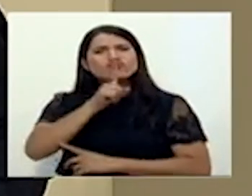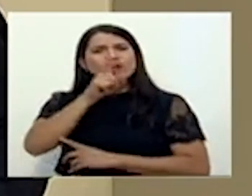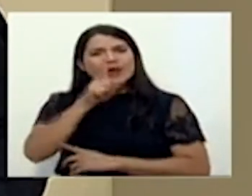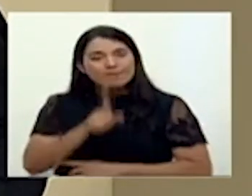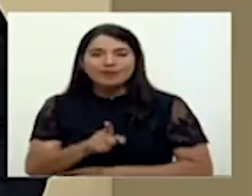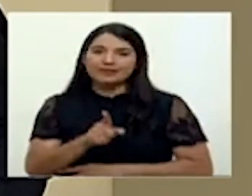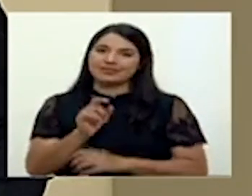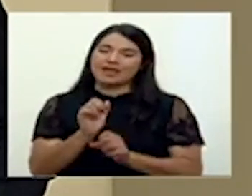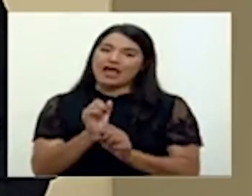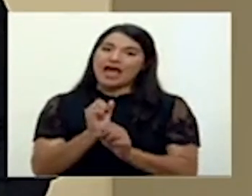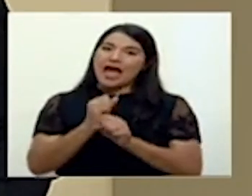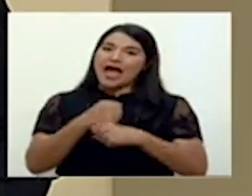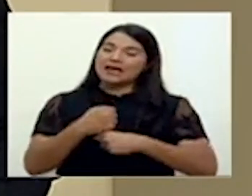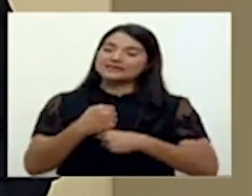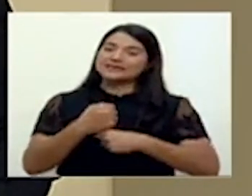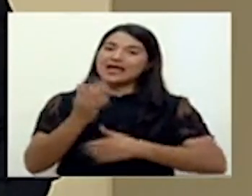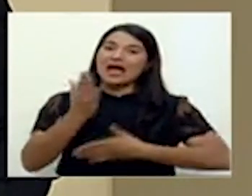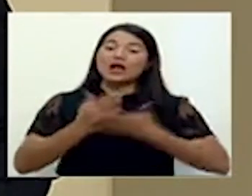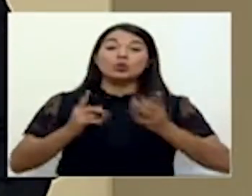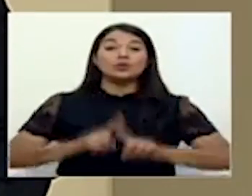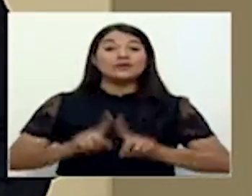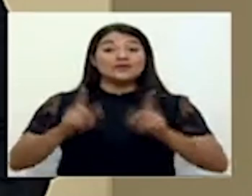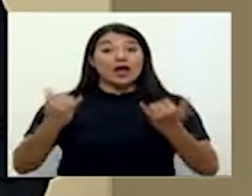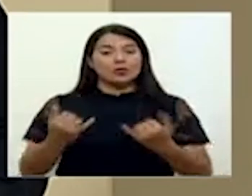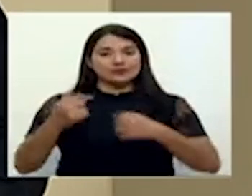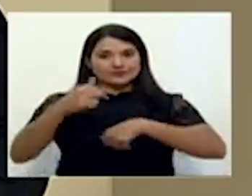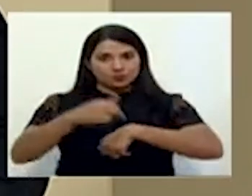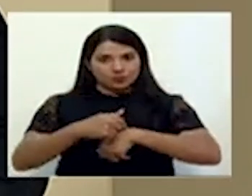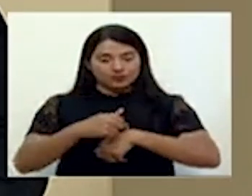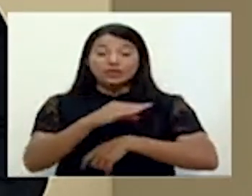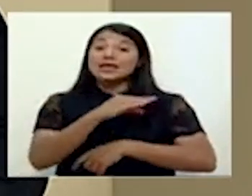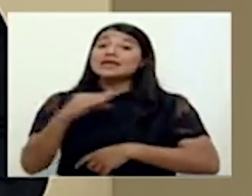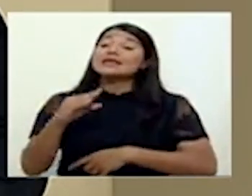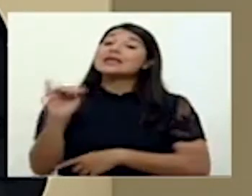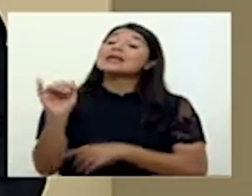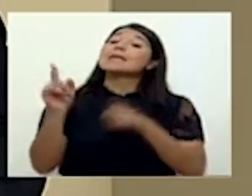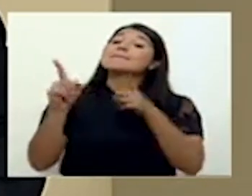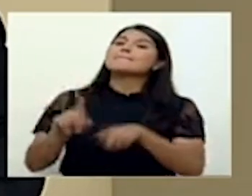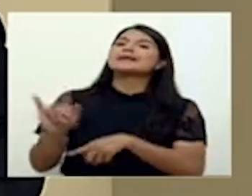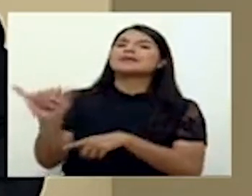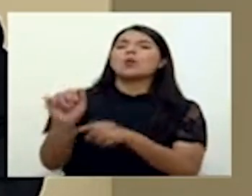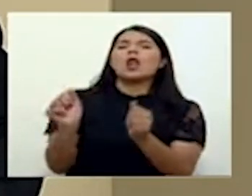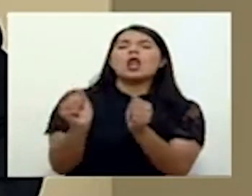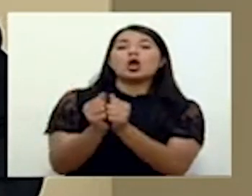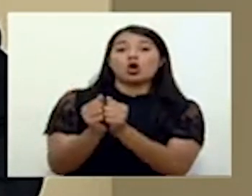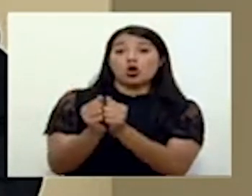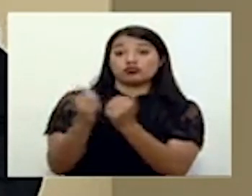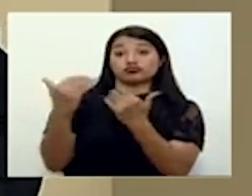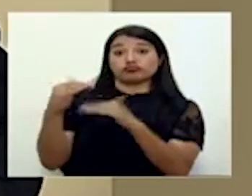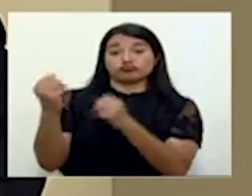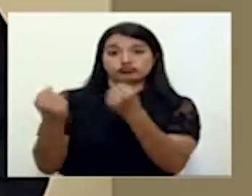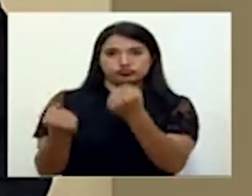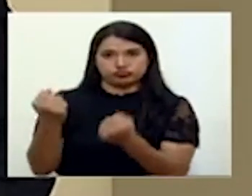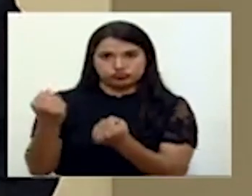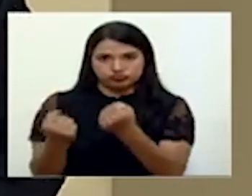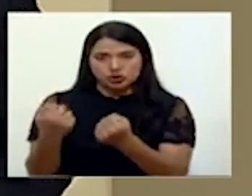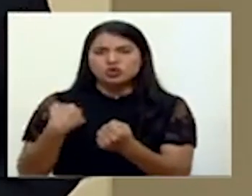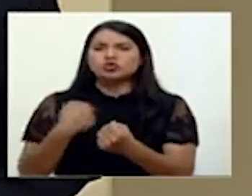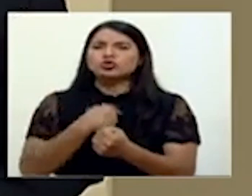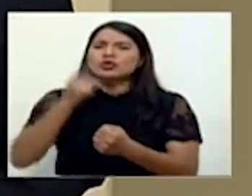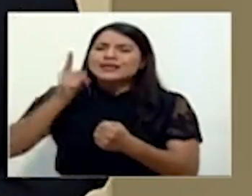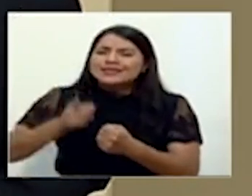la diferencia en la fase en la que estamos. Y sucede lo mismo con la restricción vehicular sanitaria, hay que planificar.